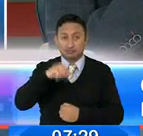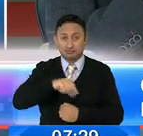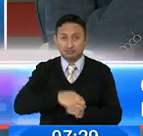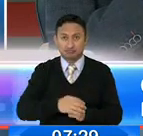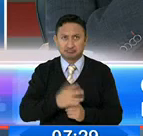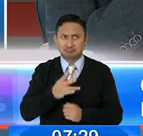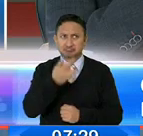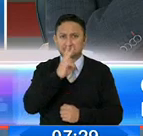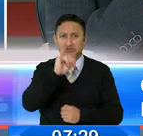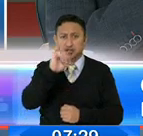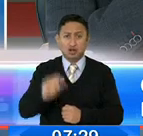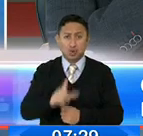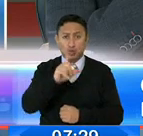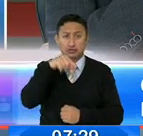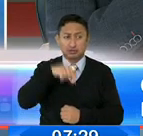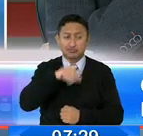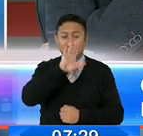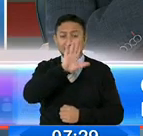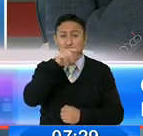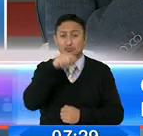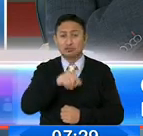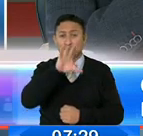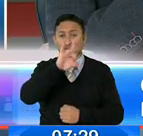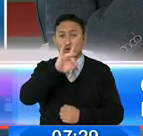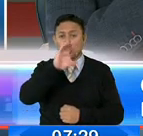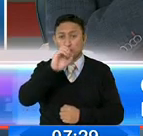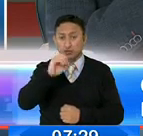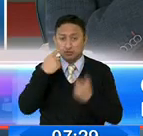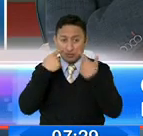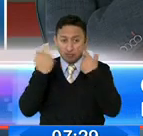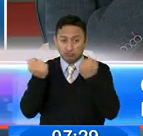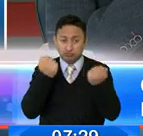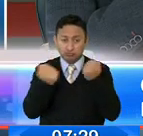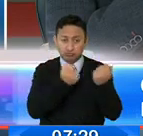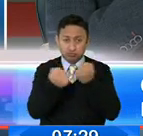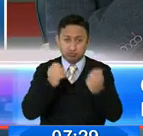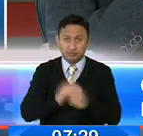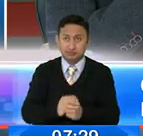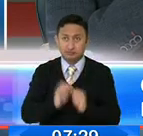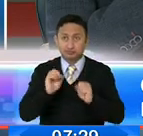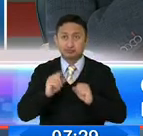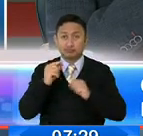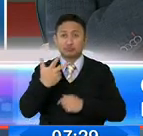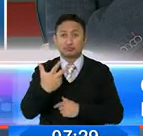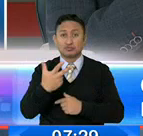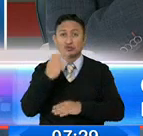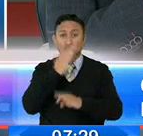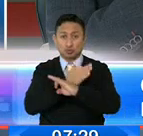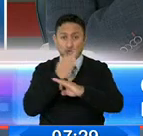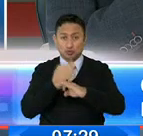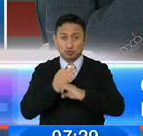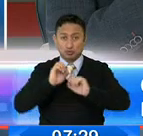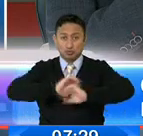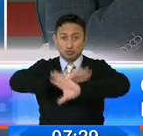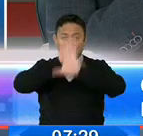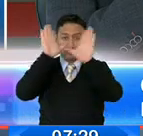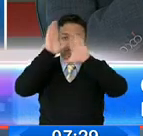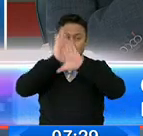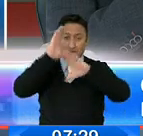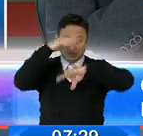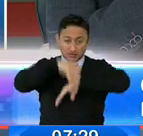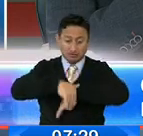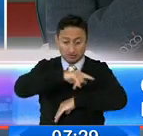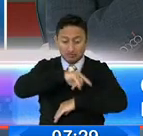hablar, estamos haciendo unos 5.800 operativos, estamos en tres turnos, no solamente la Agencia